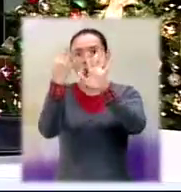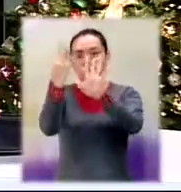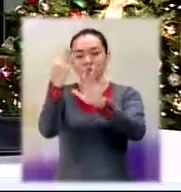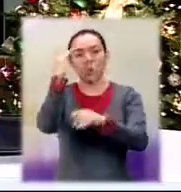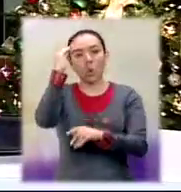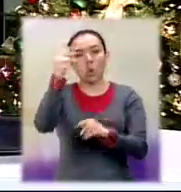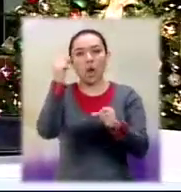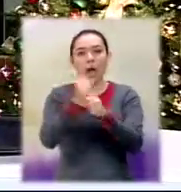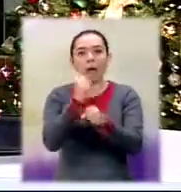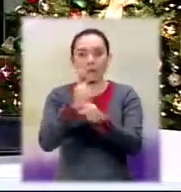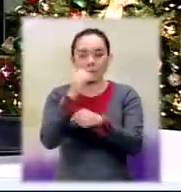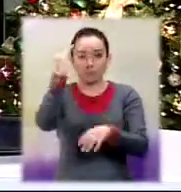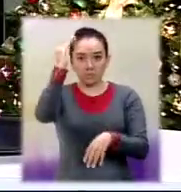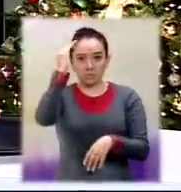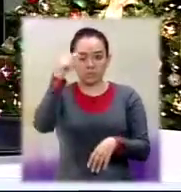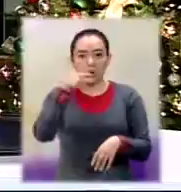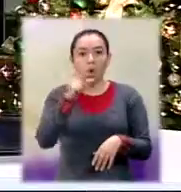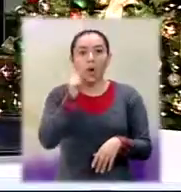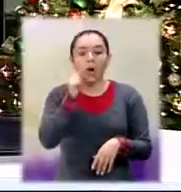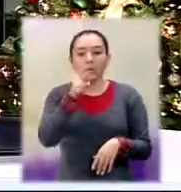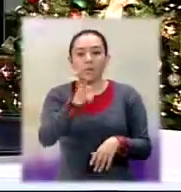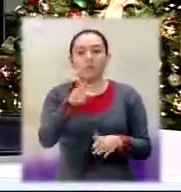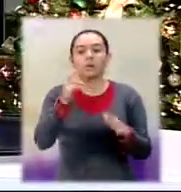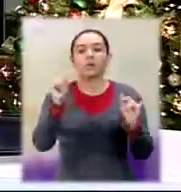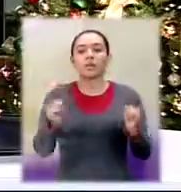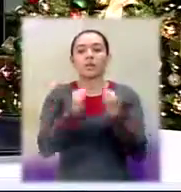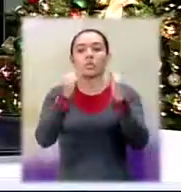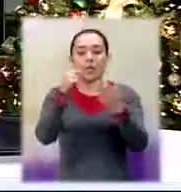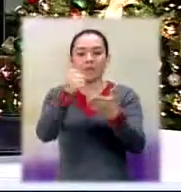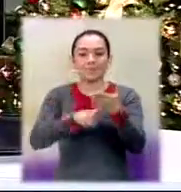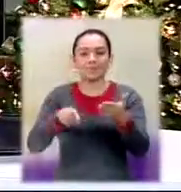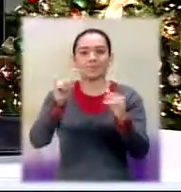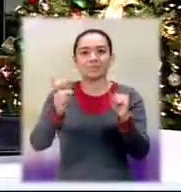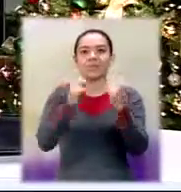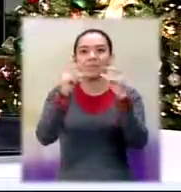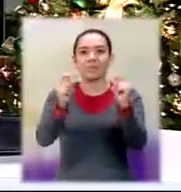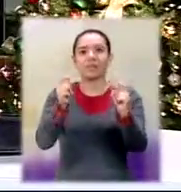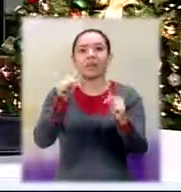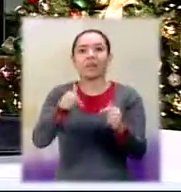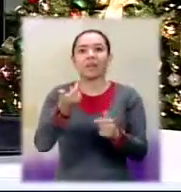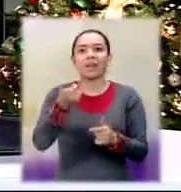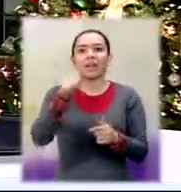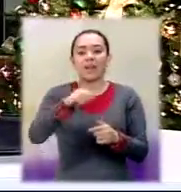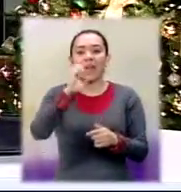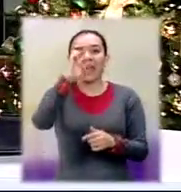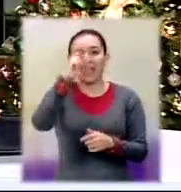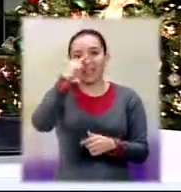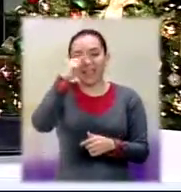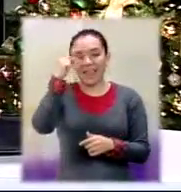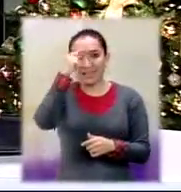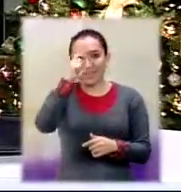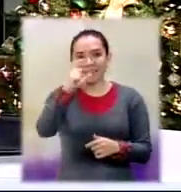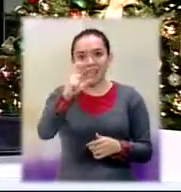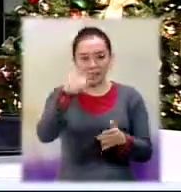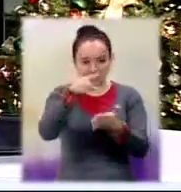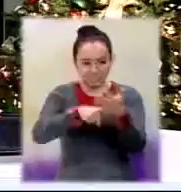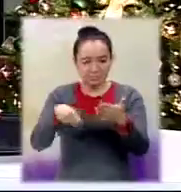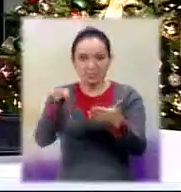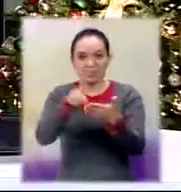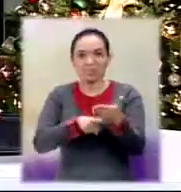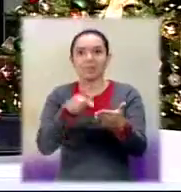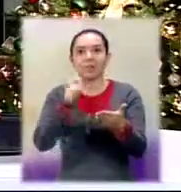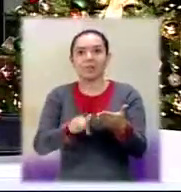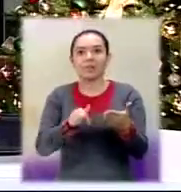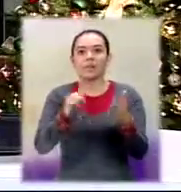presidente de la junta electoral de, pues presidente de la junta electoral departamental del departamento del Quiché.